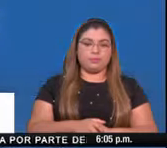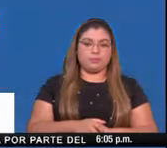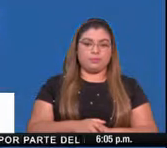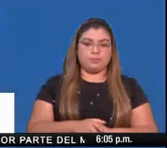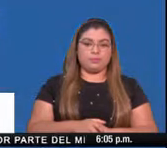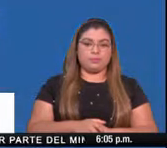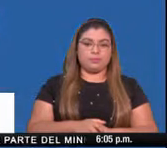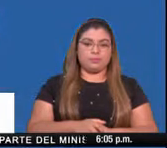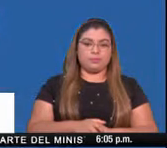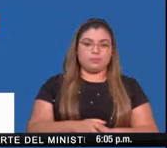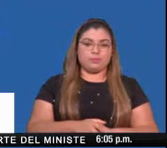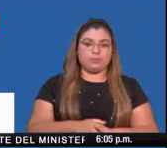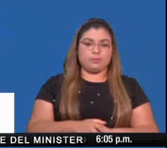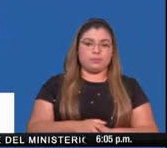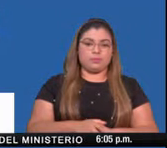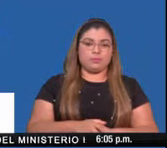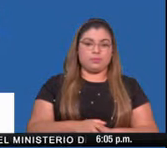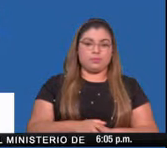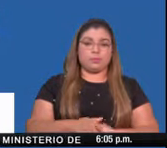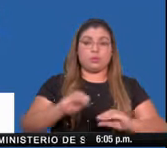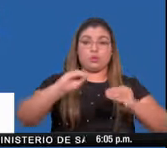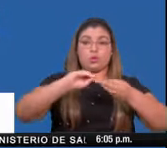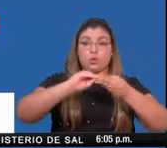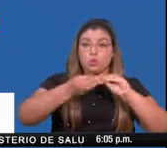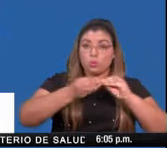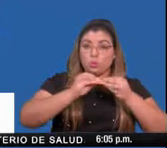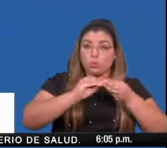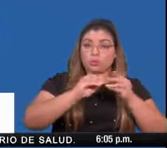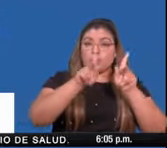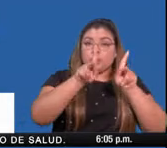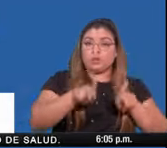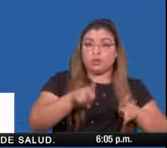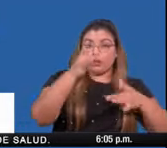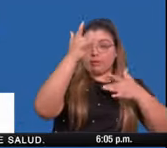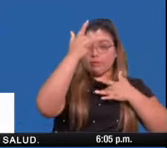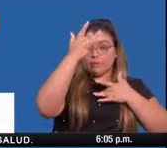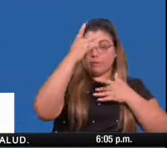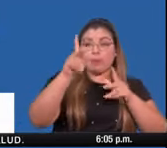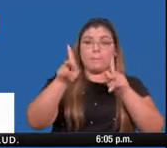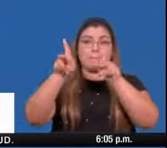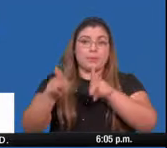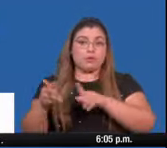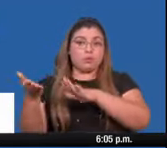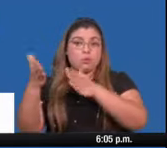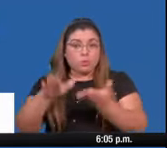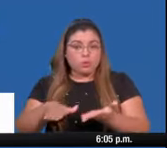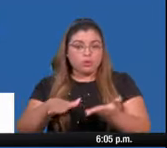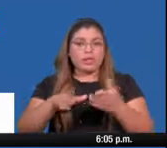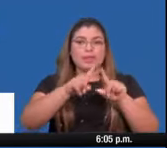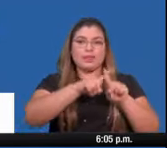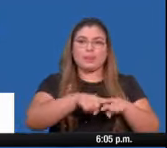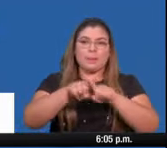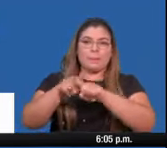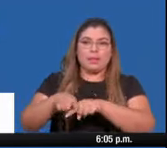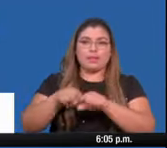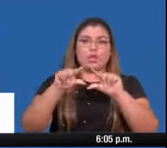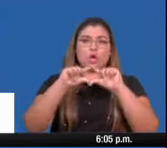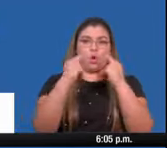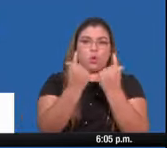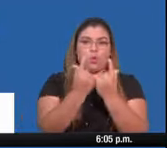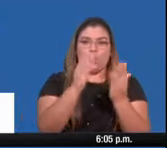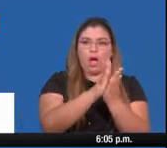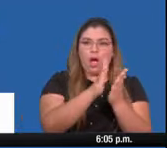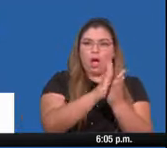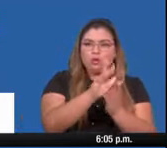En cuanto al número de casos y defunciones según grupo de edad, es importante destacar